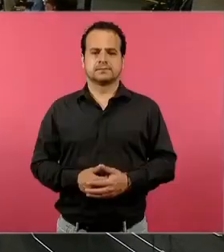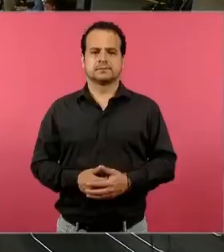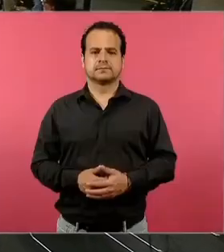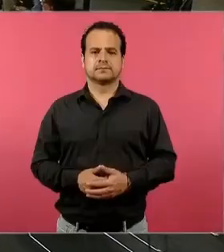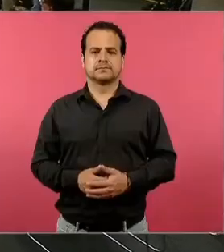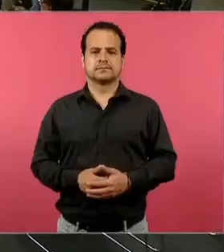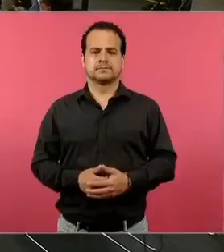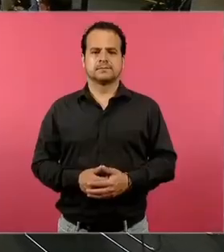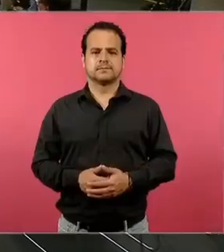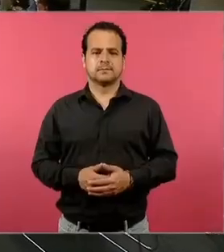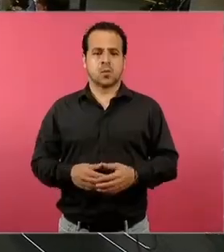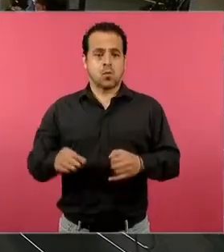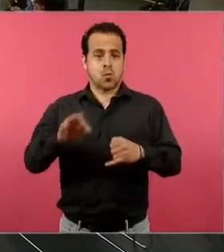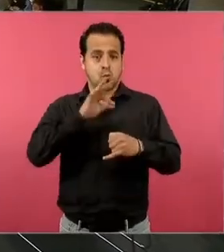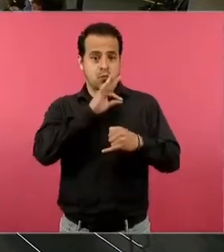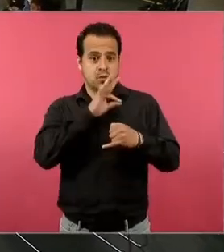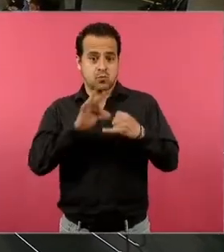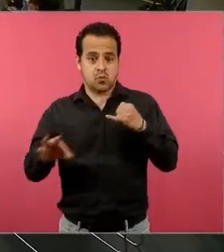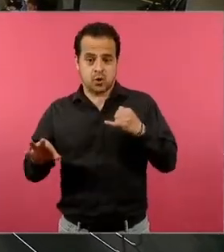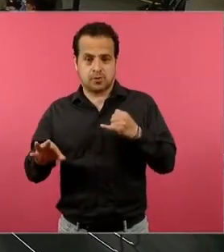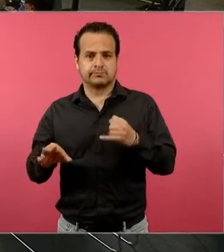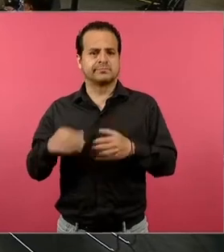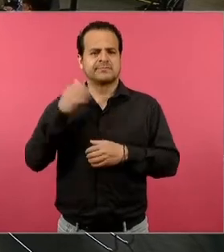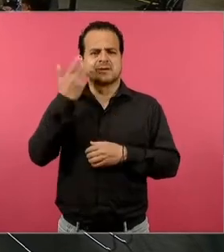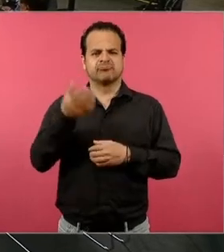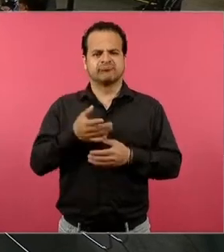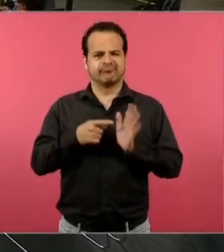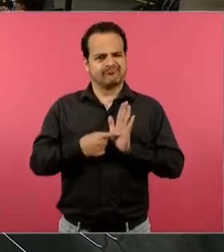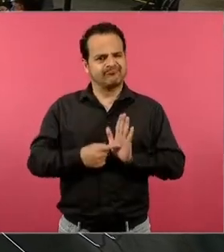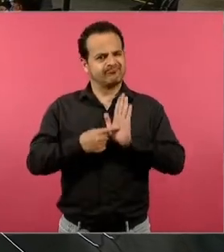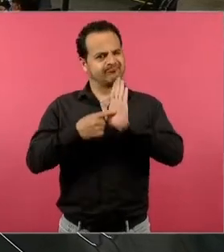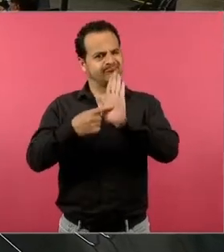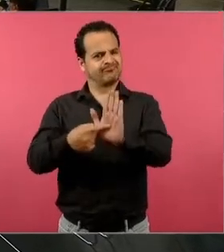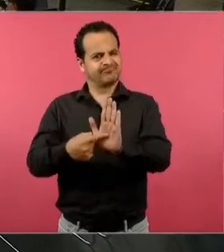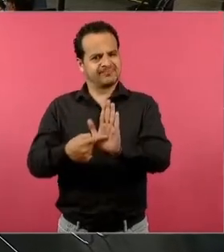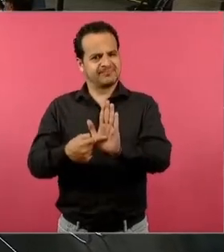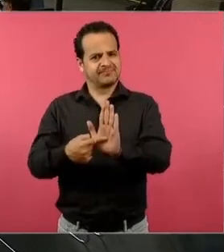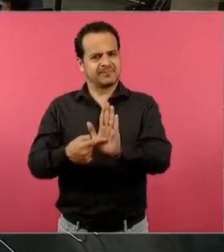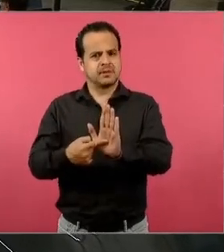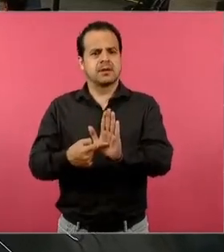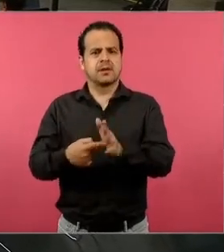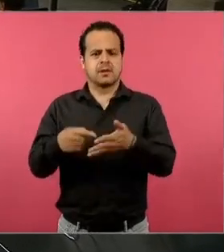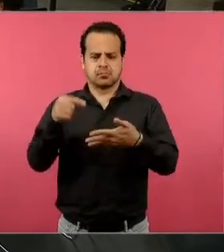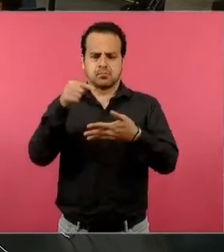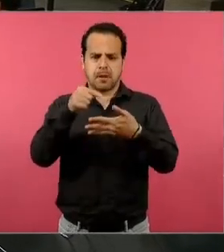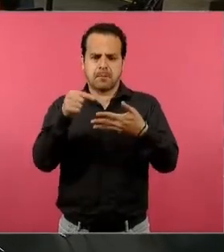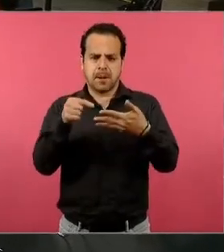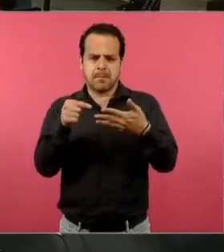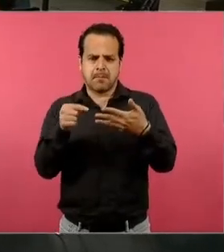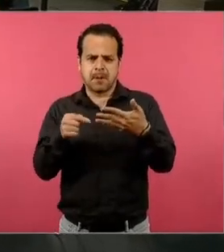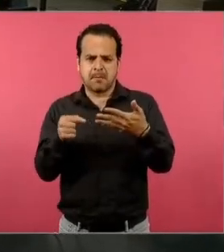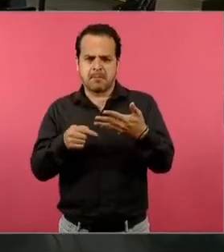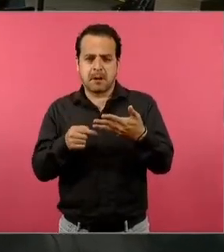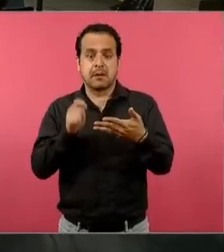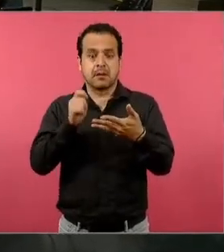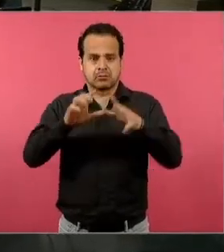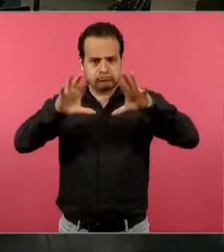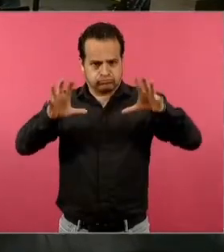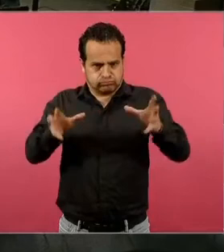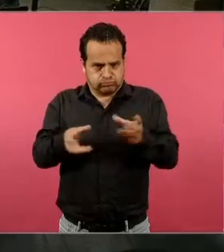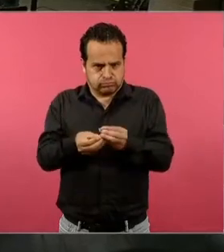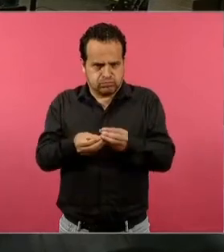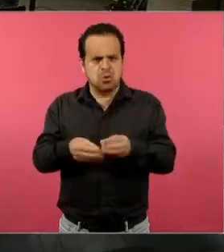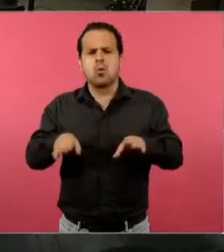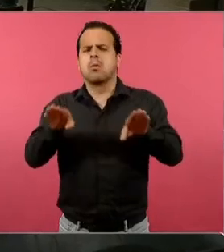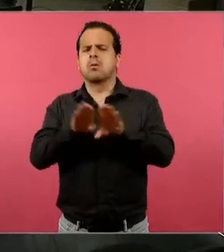En esta última parte, lo que yo quiero mostrar es cómo se articulan los cuatro campos de saberes. No, los campos